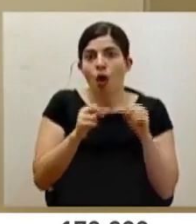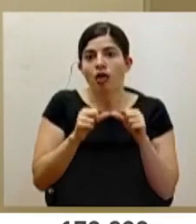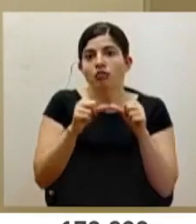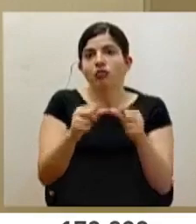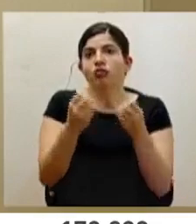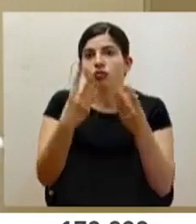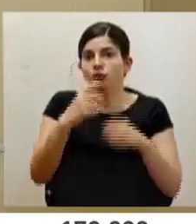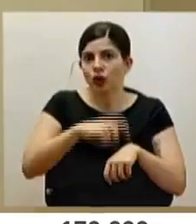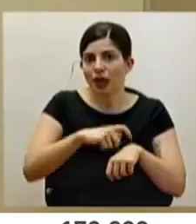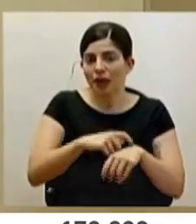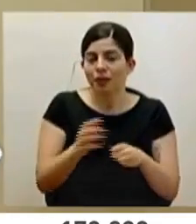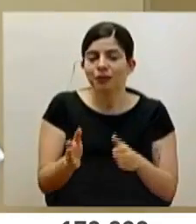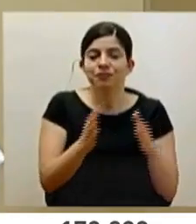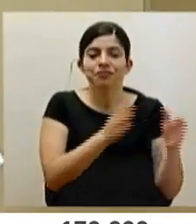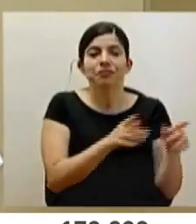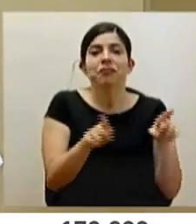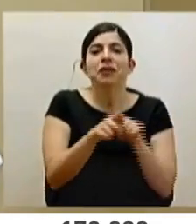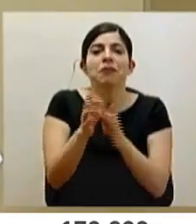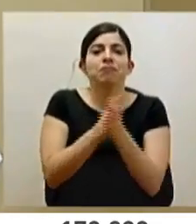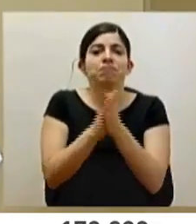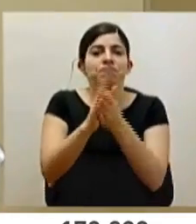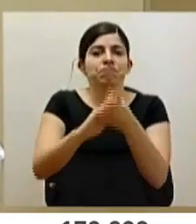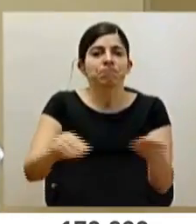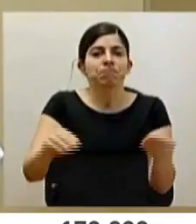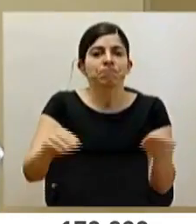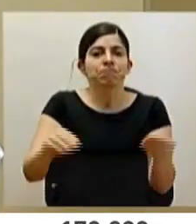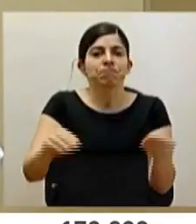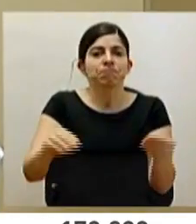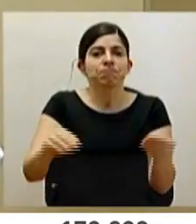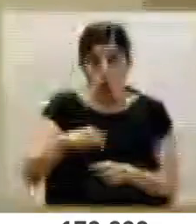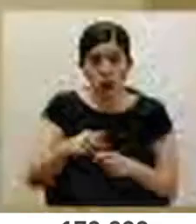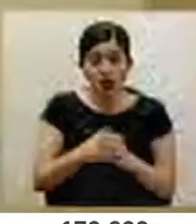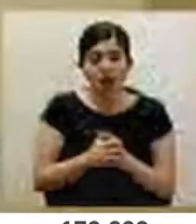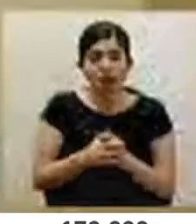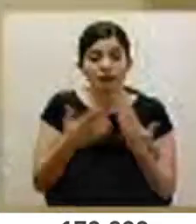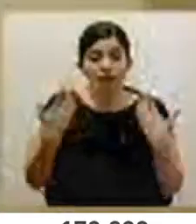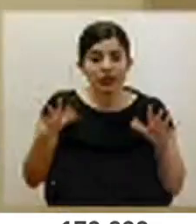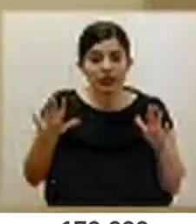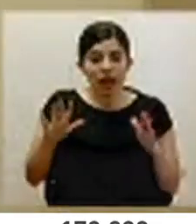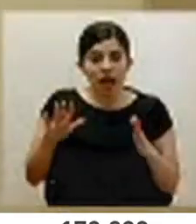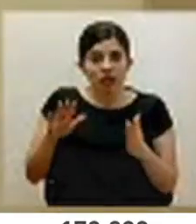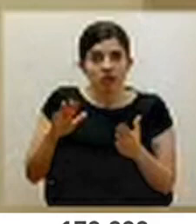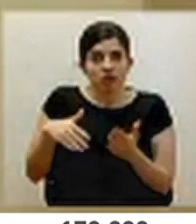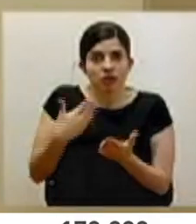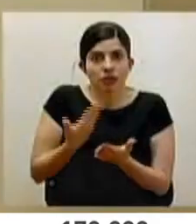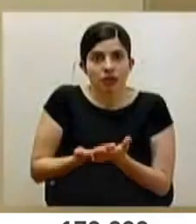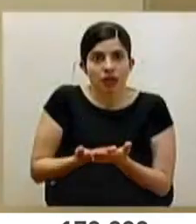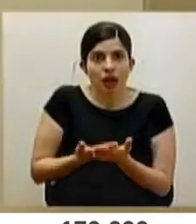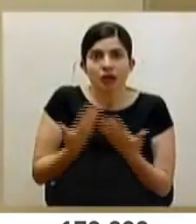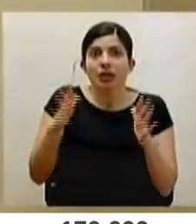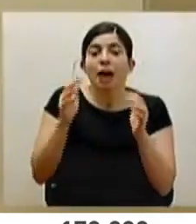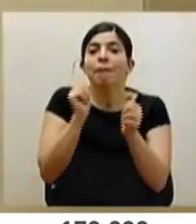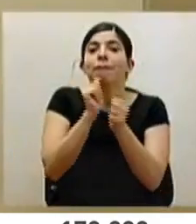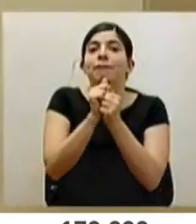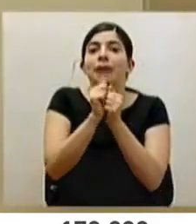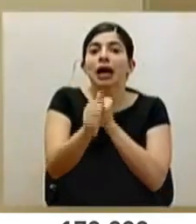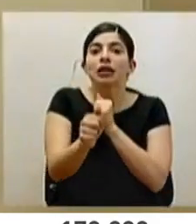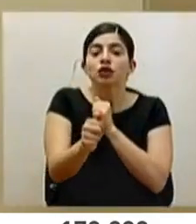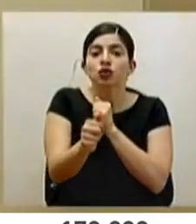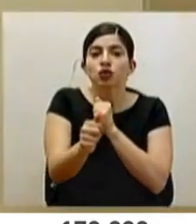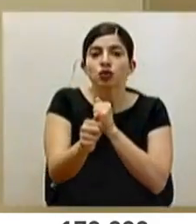aprovechar para contarles que el día de hoy ya sobrepasamos